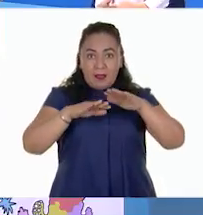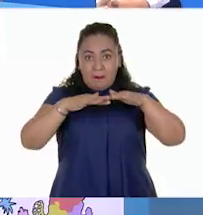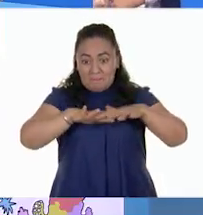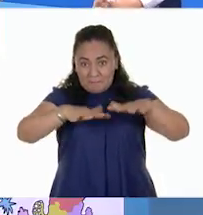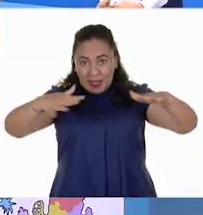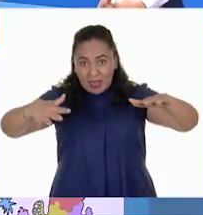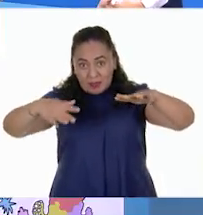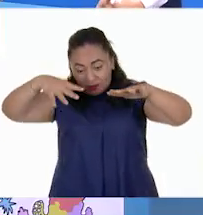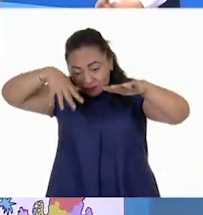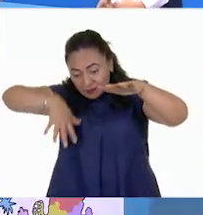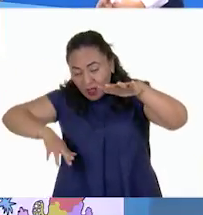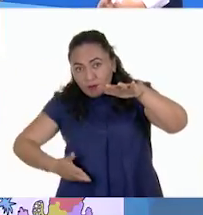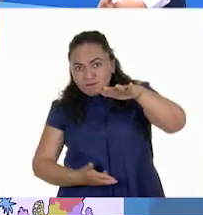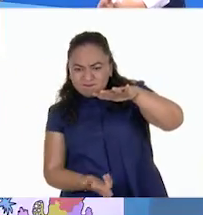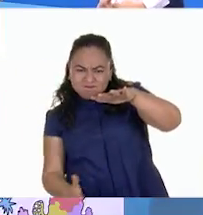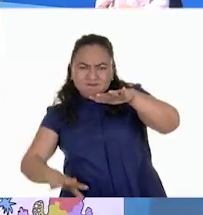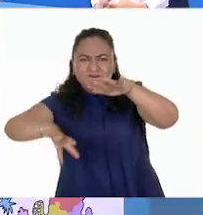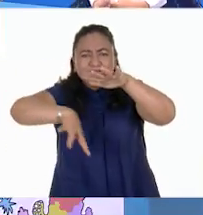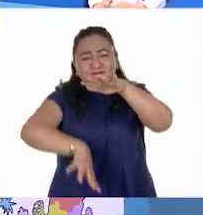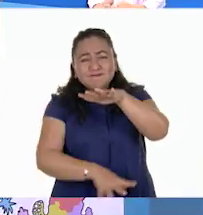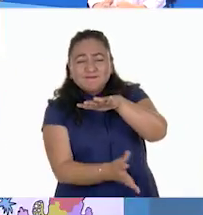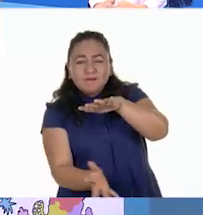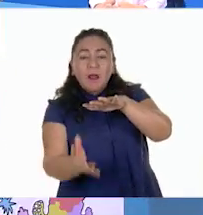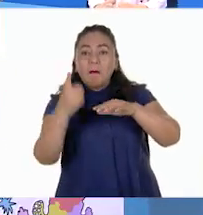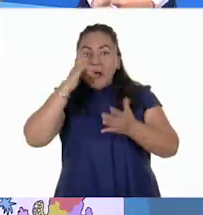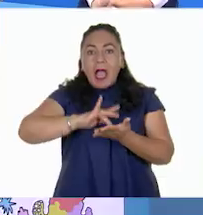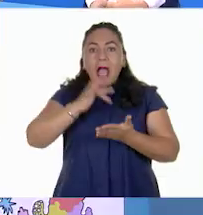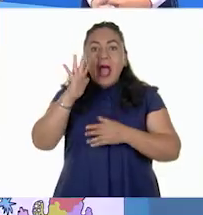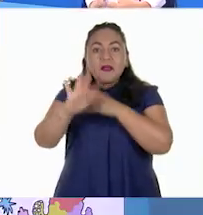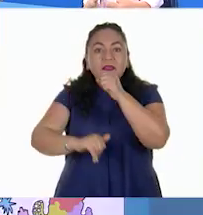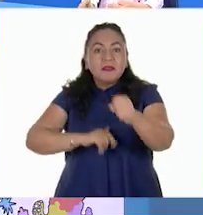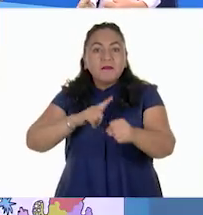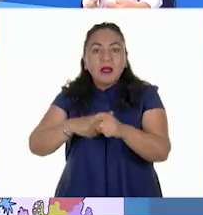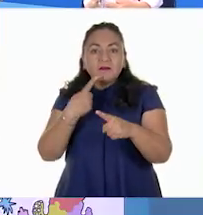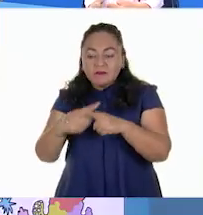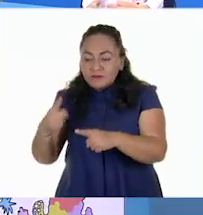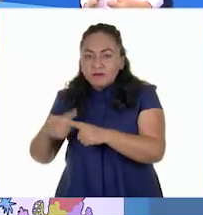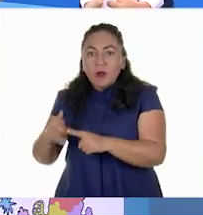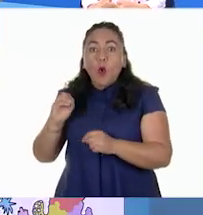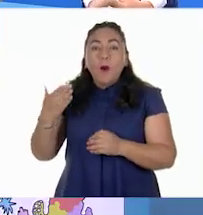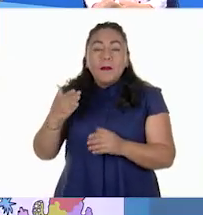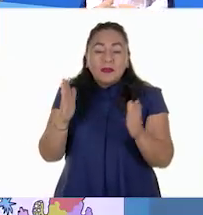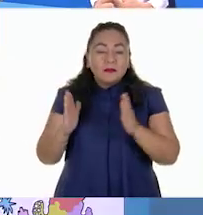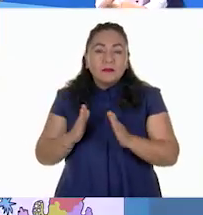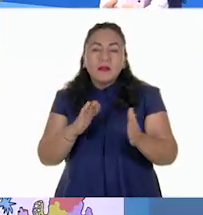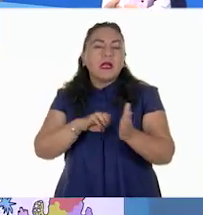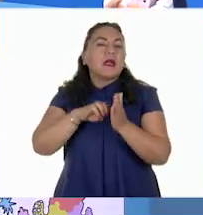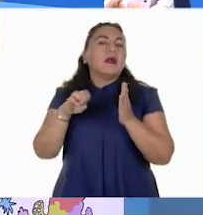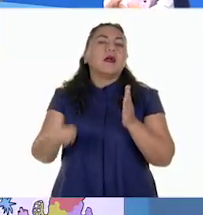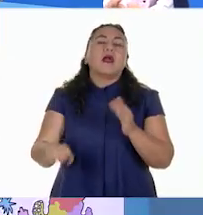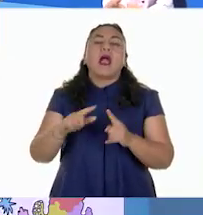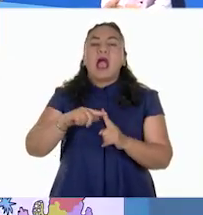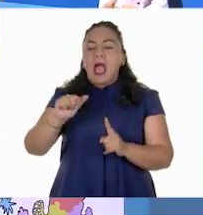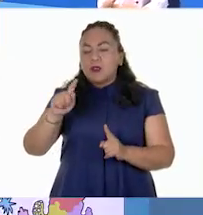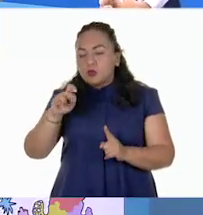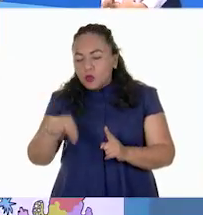desplazar no solo a especies que emigran, también a grandes cardúmenes de peces como el atún, la sardina,